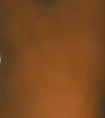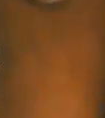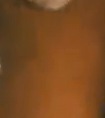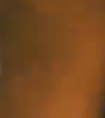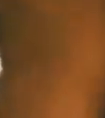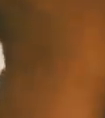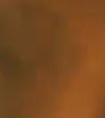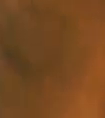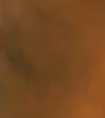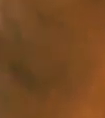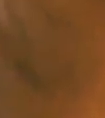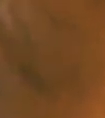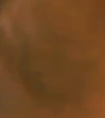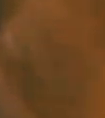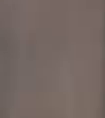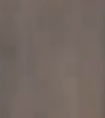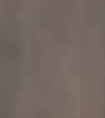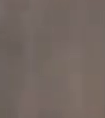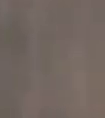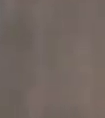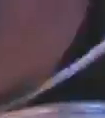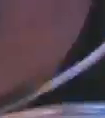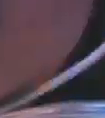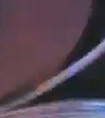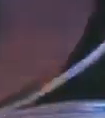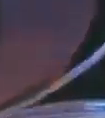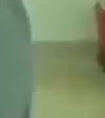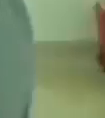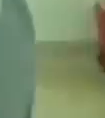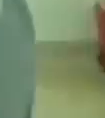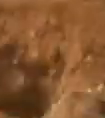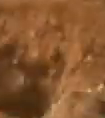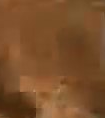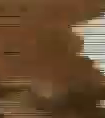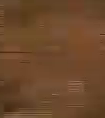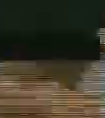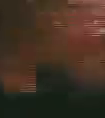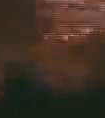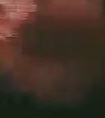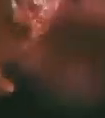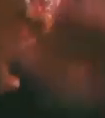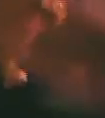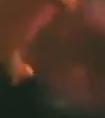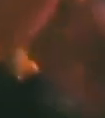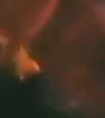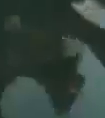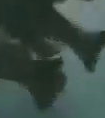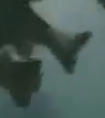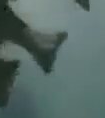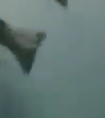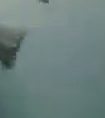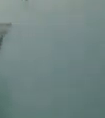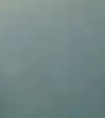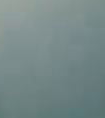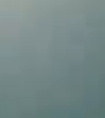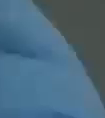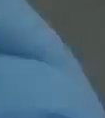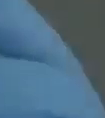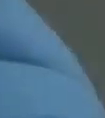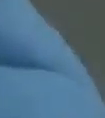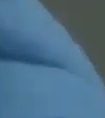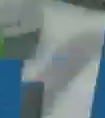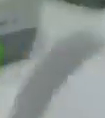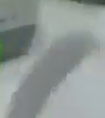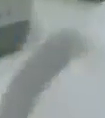y sigue colapsando el mundo con oleadas de contagios y muertes entre las variantes más peligrosas